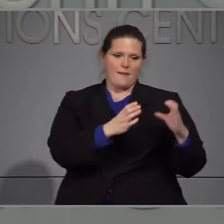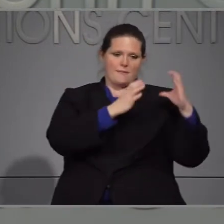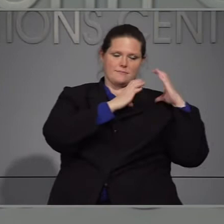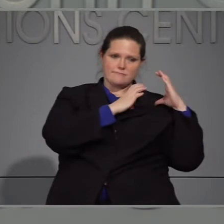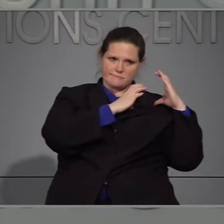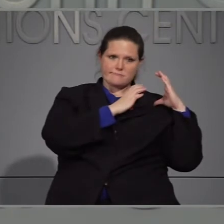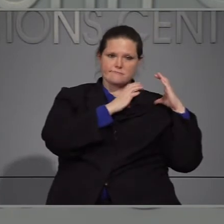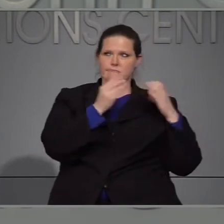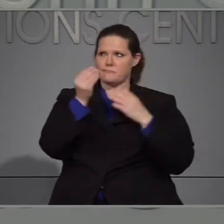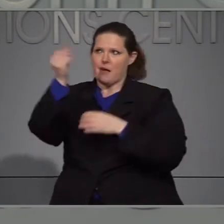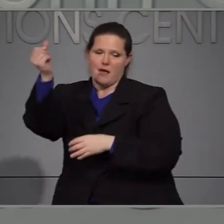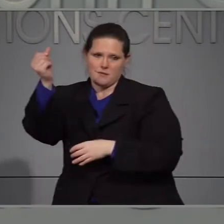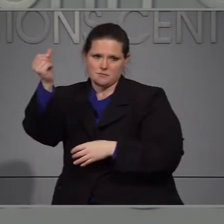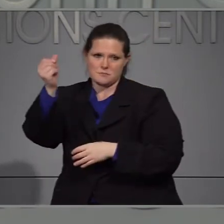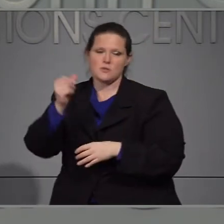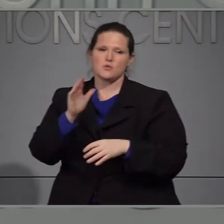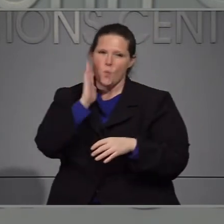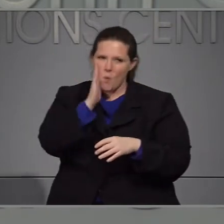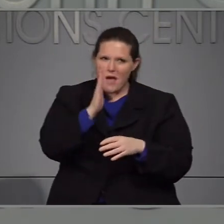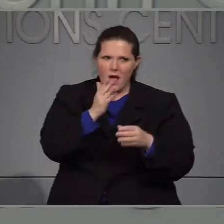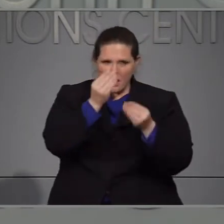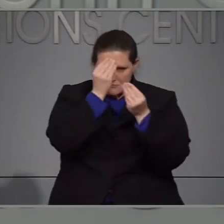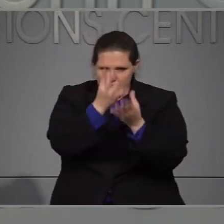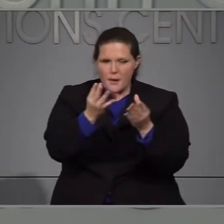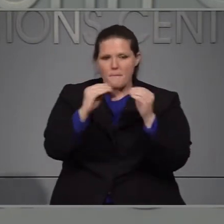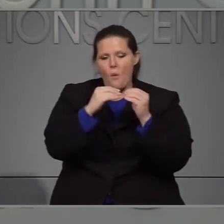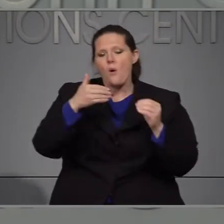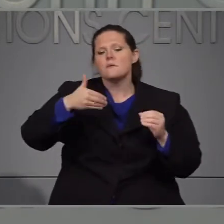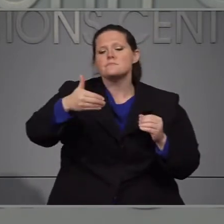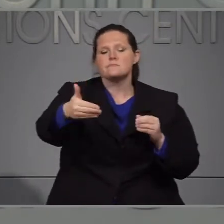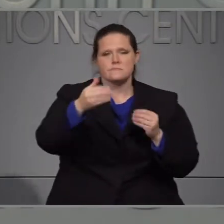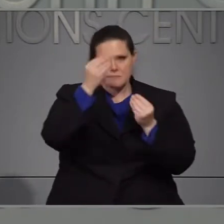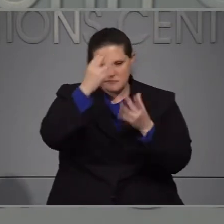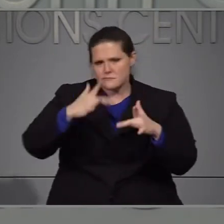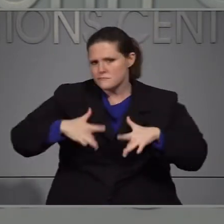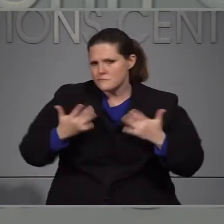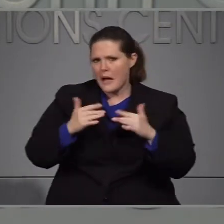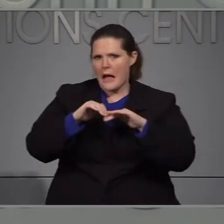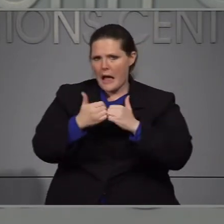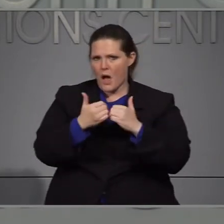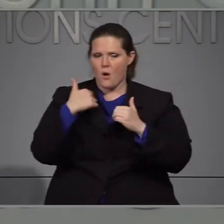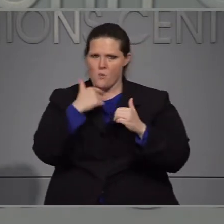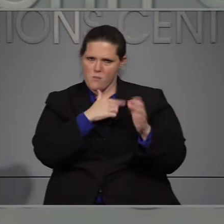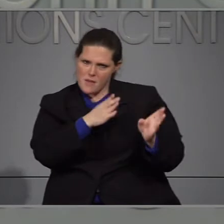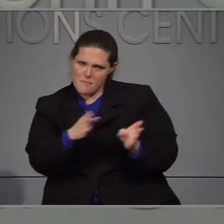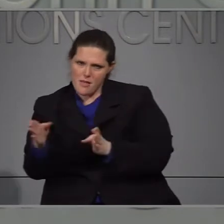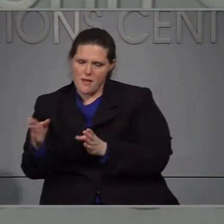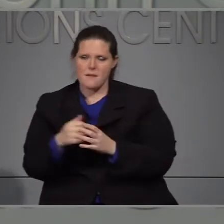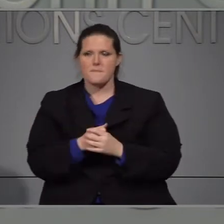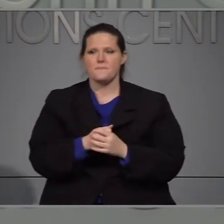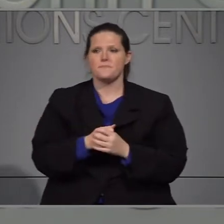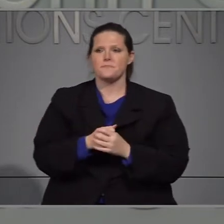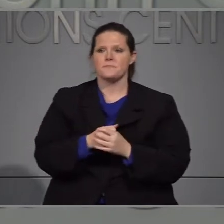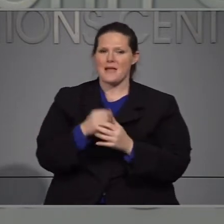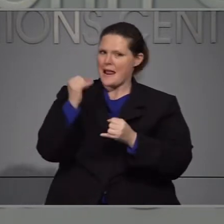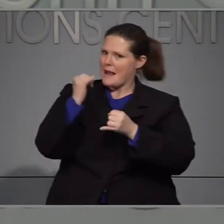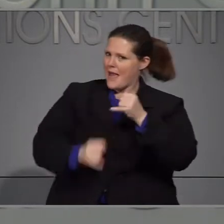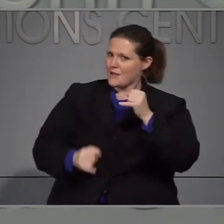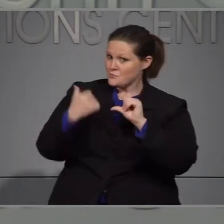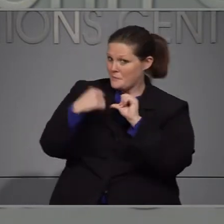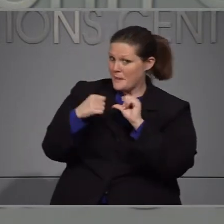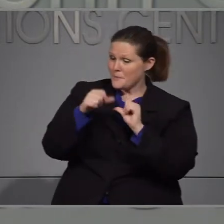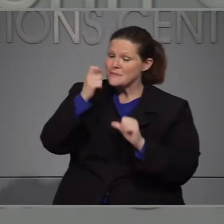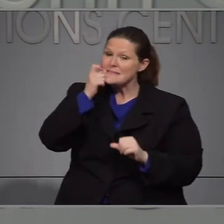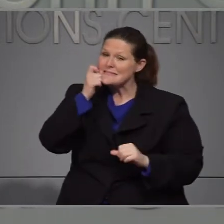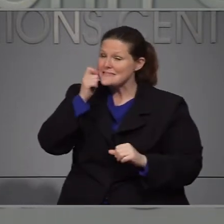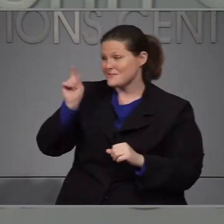gobiernos locales no tendrán la carga fiscal y administrativa si es que estén pendientes de más que esta semana y por otro